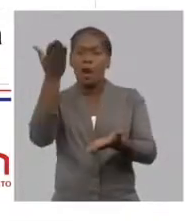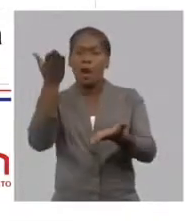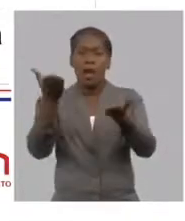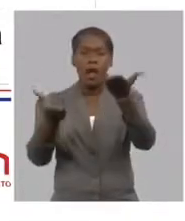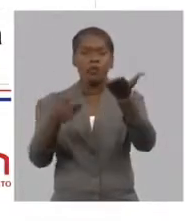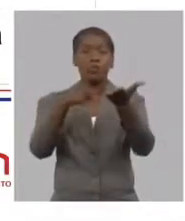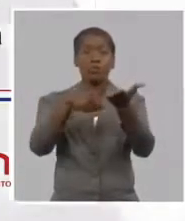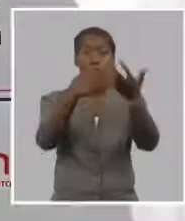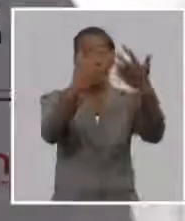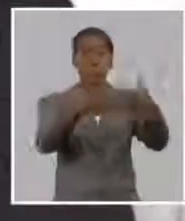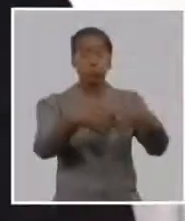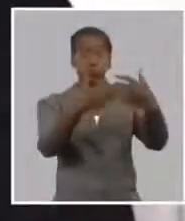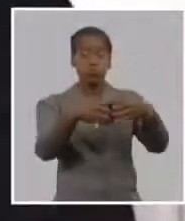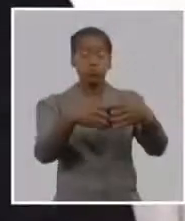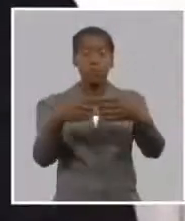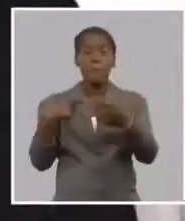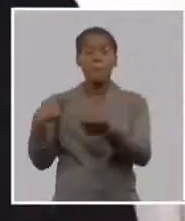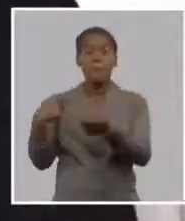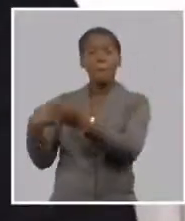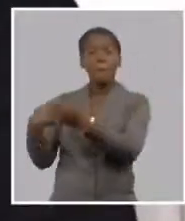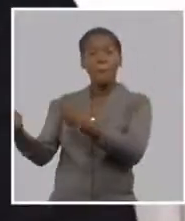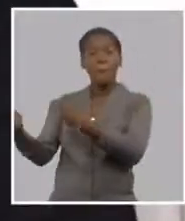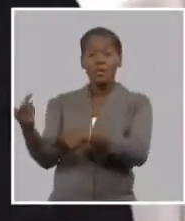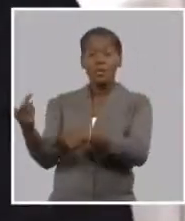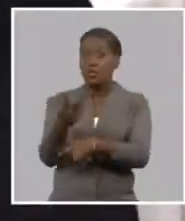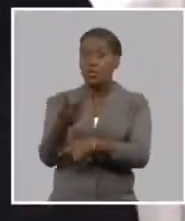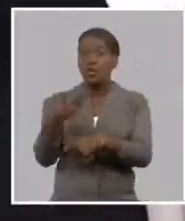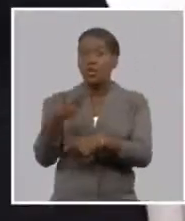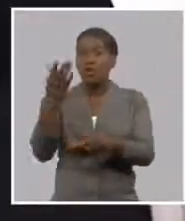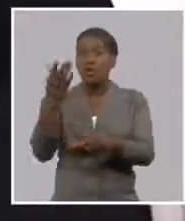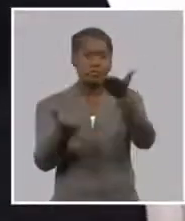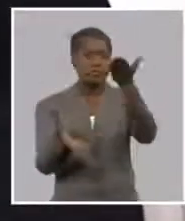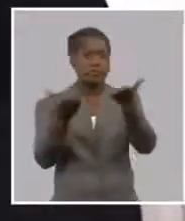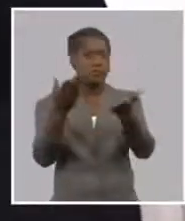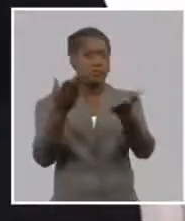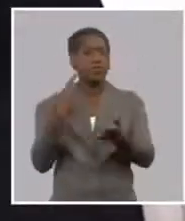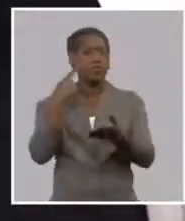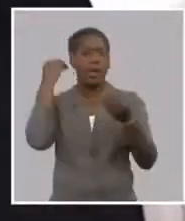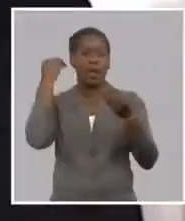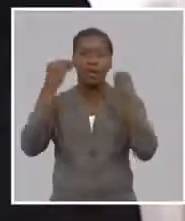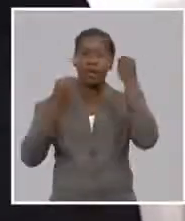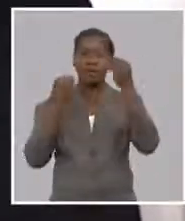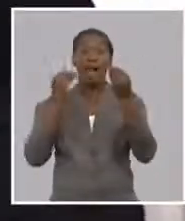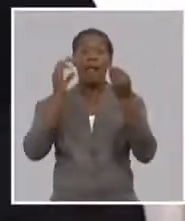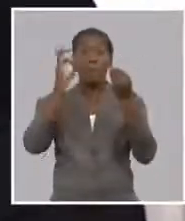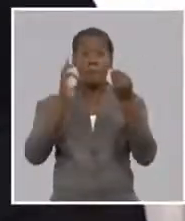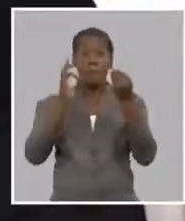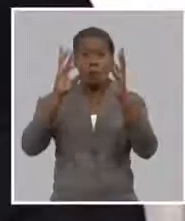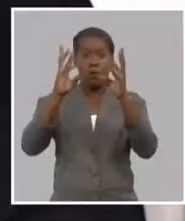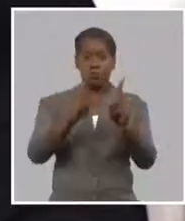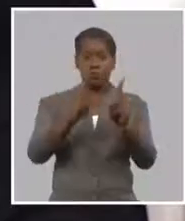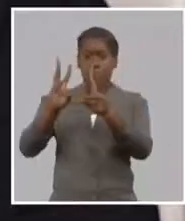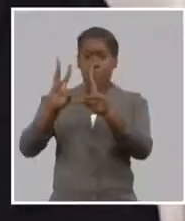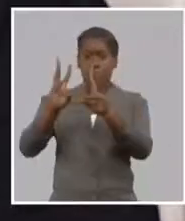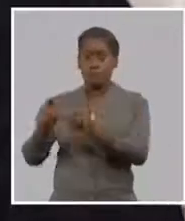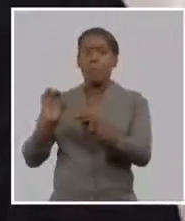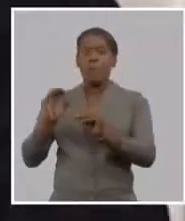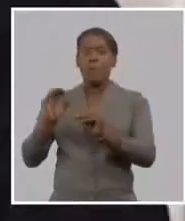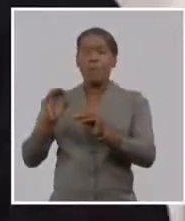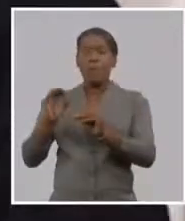producción que el productor enfrentará. Bueno, para eso tenemos nos debe definir qué áreas va a utilizar.